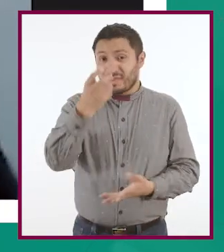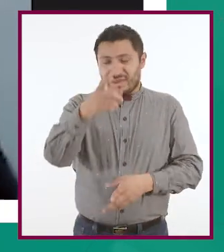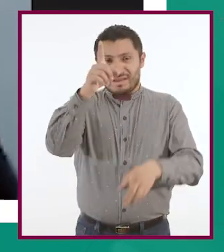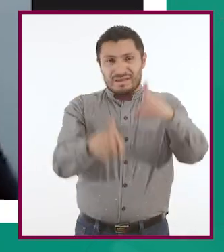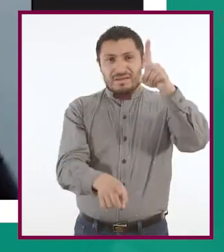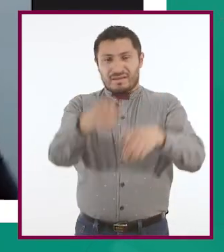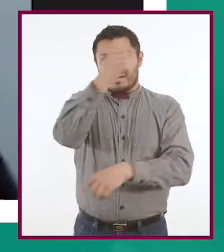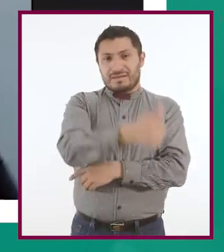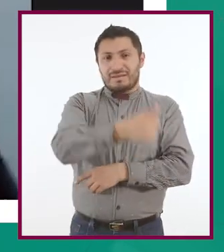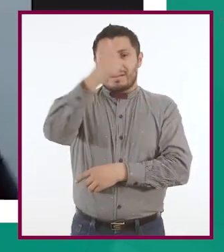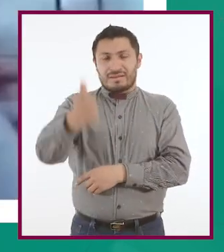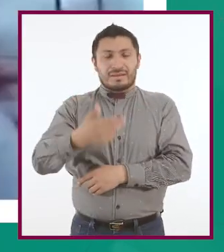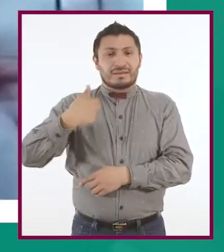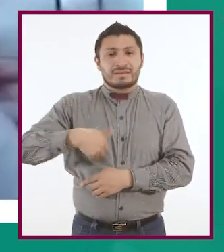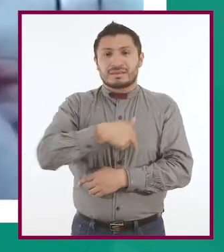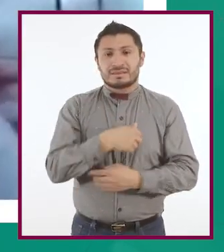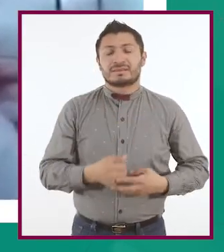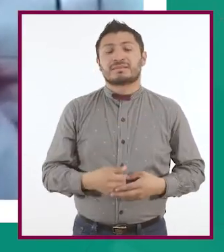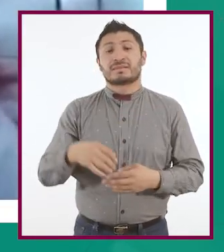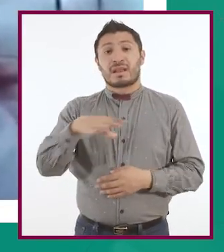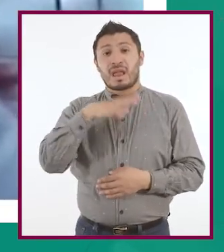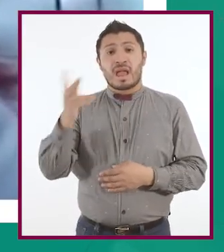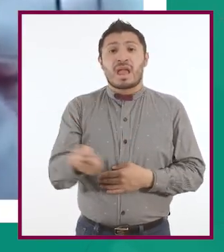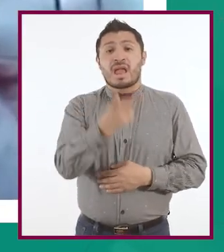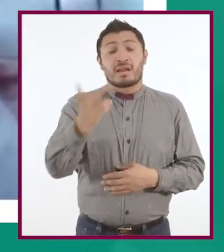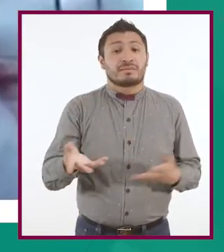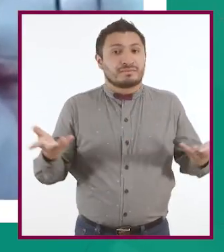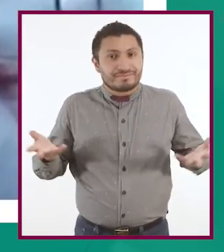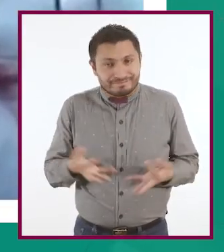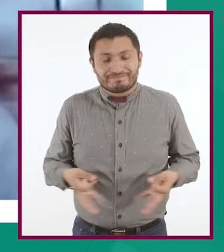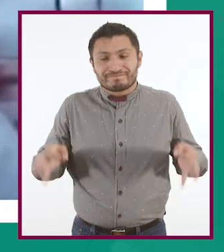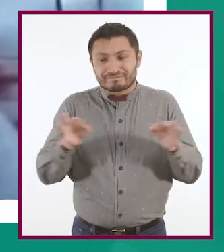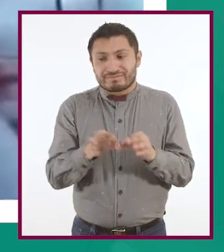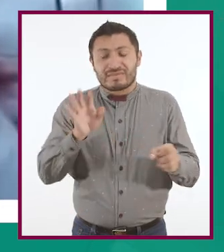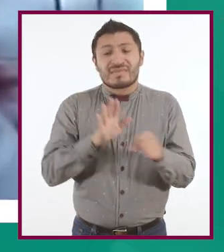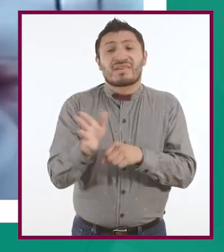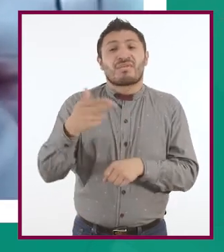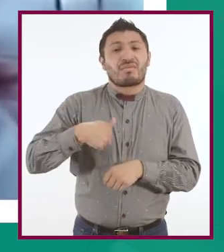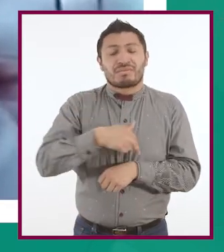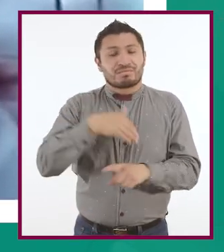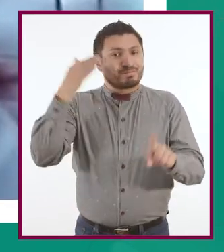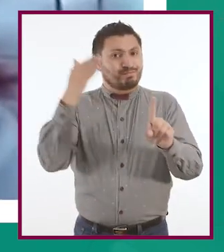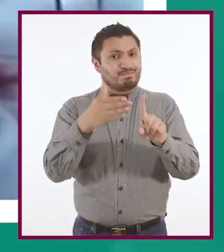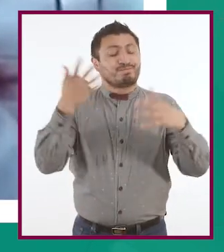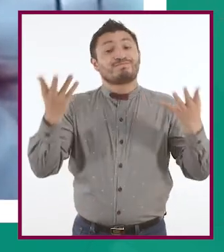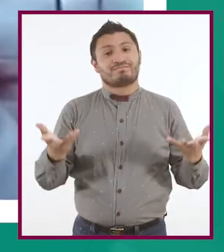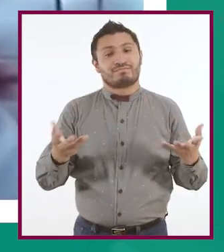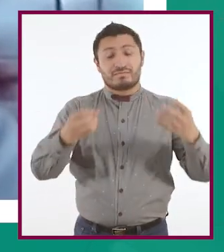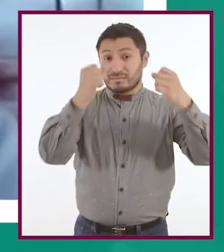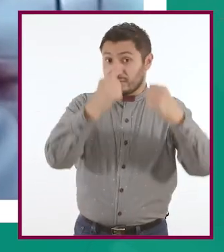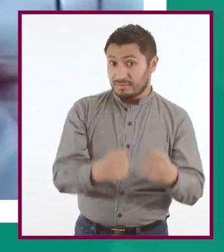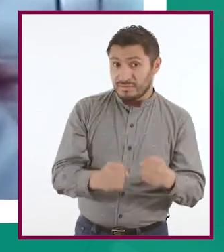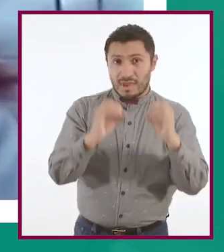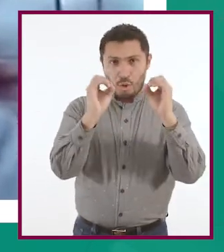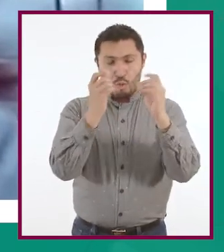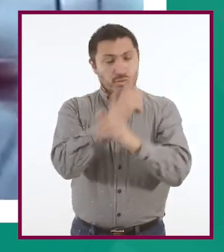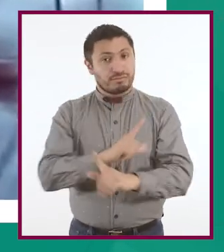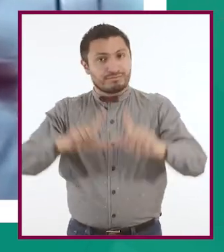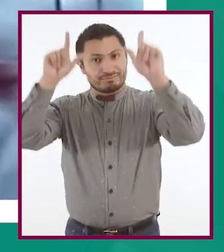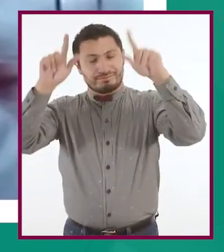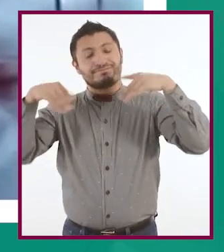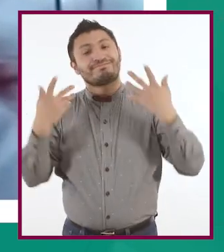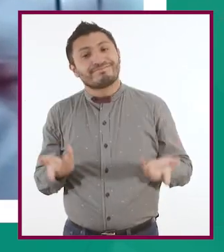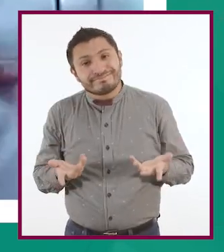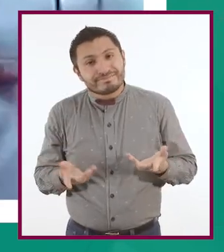depende de cada uno de nosotros. Aquí viene una gran pregunta. ¿Qué queremos? ¿Seguridad o libertad?